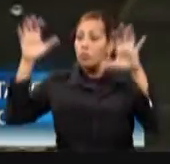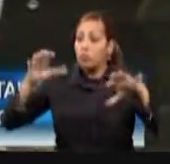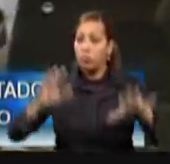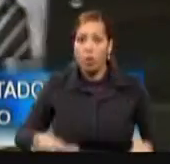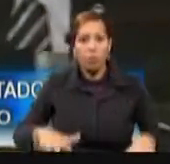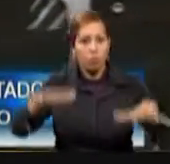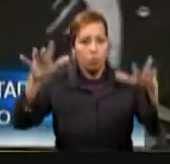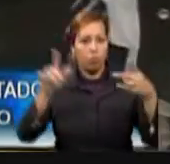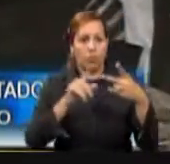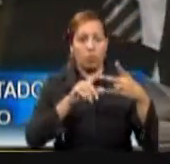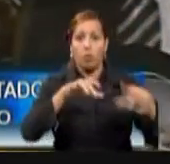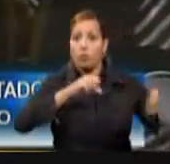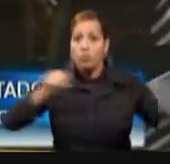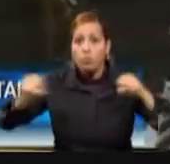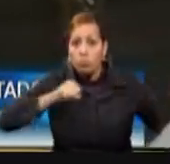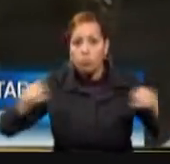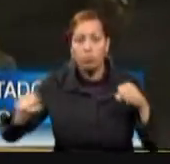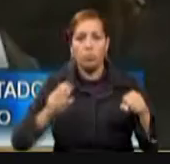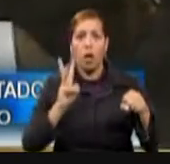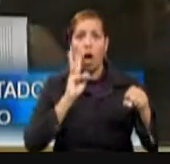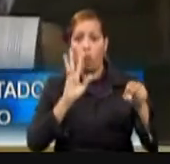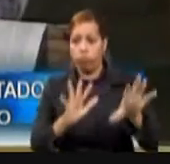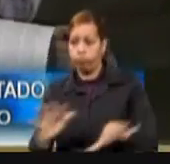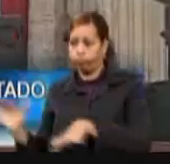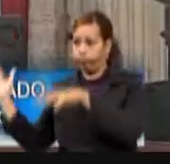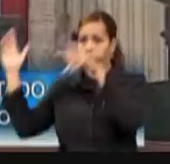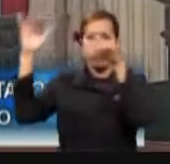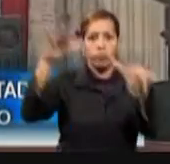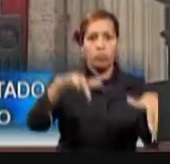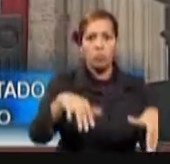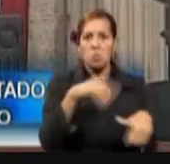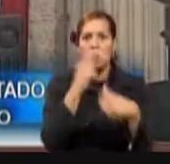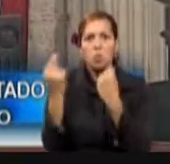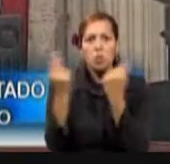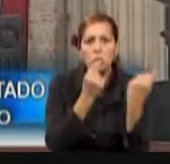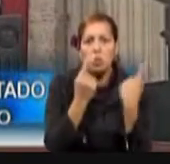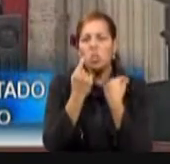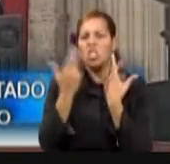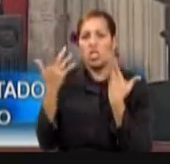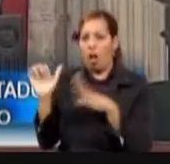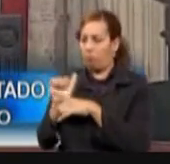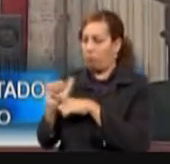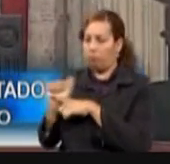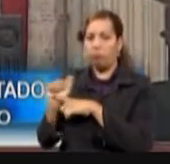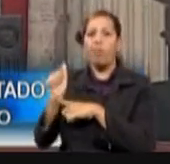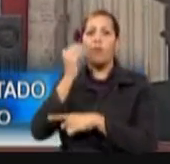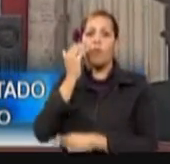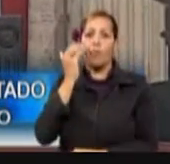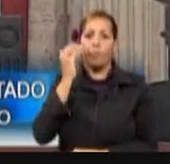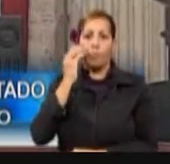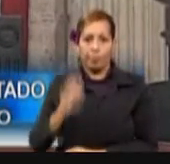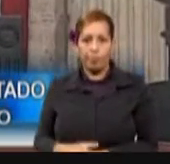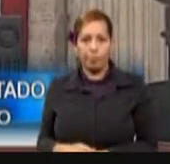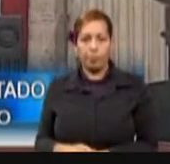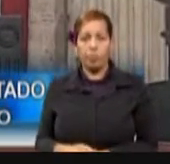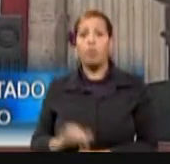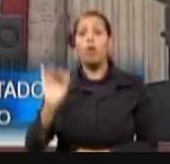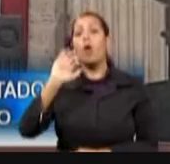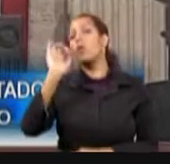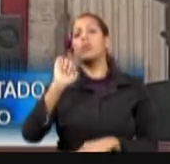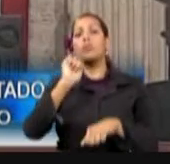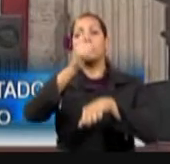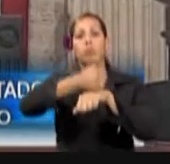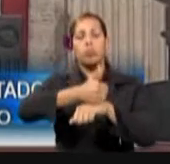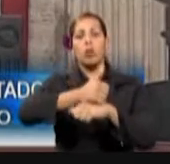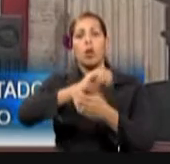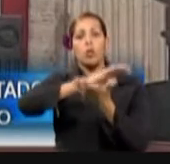familiar, anteterremotos, tsunamis y manejo de emergencias, entre otros temas. También implantamos el programa sísmico